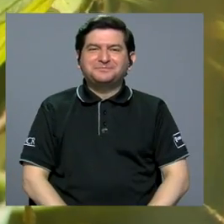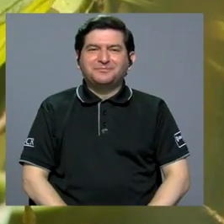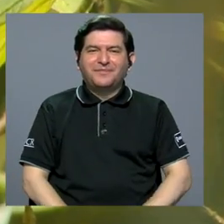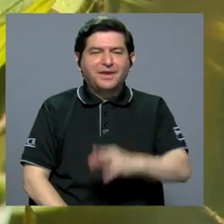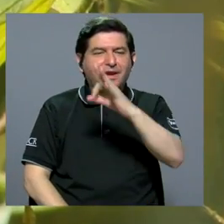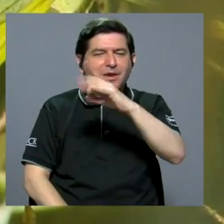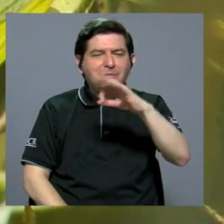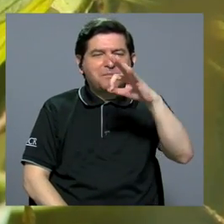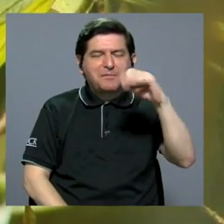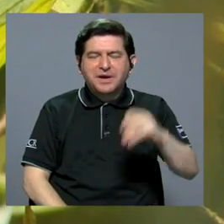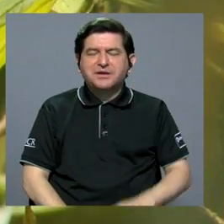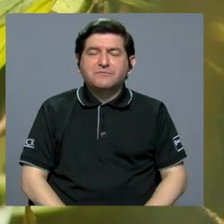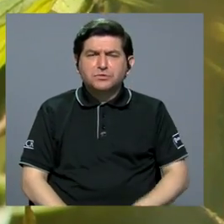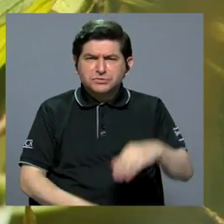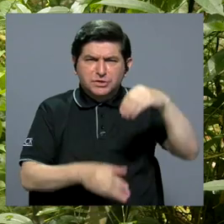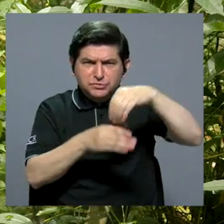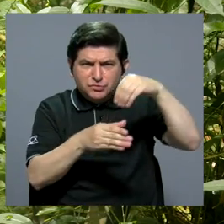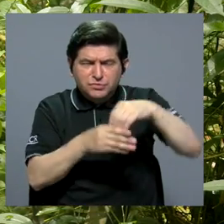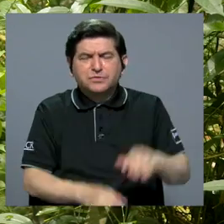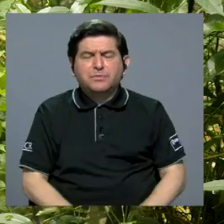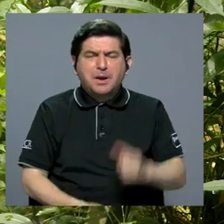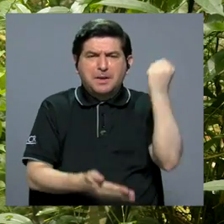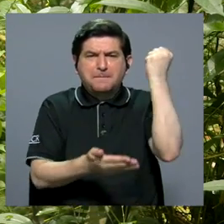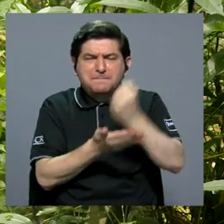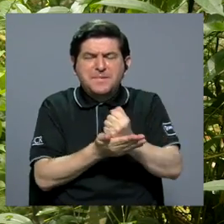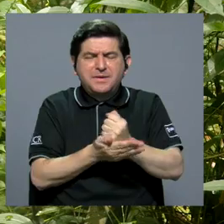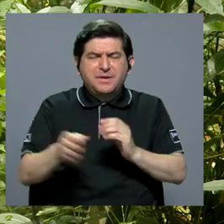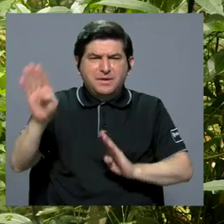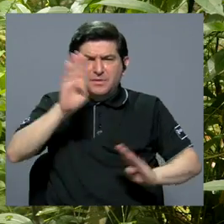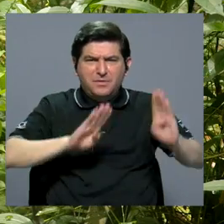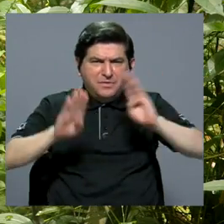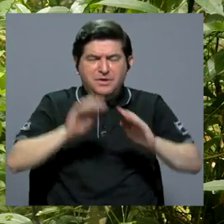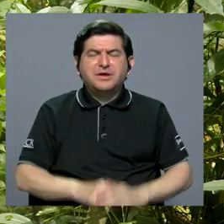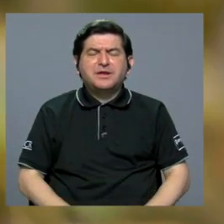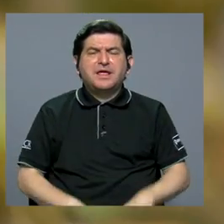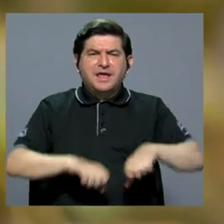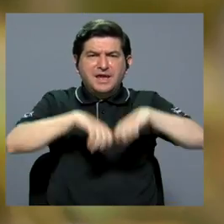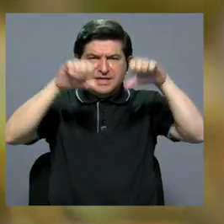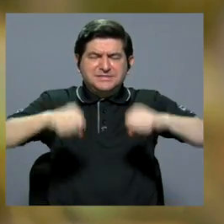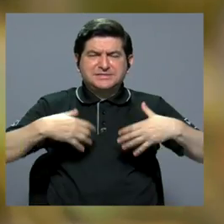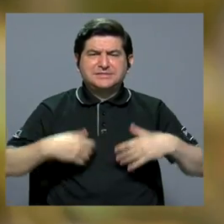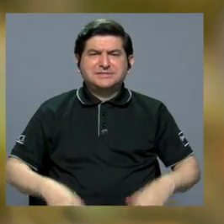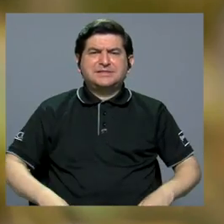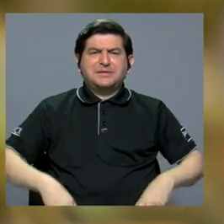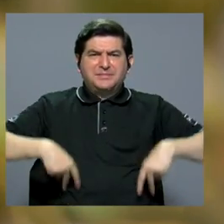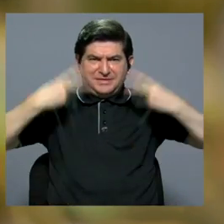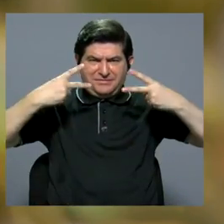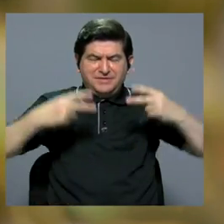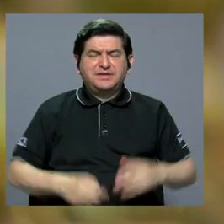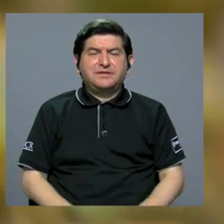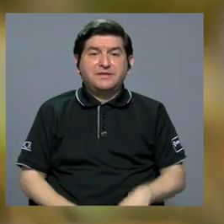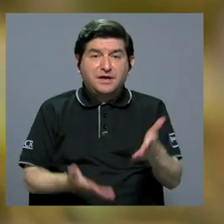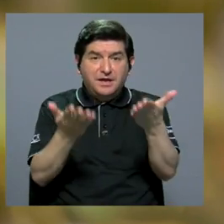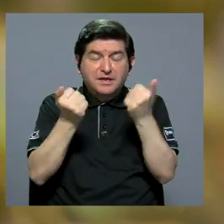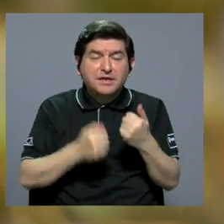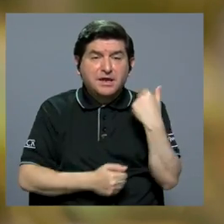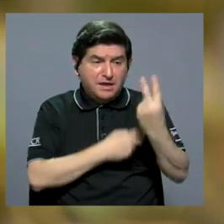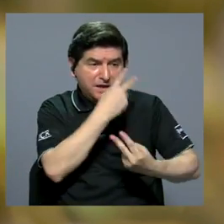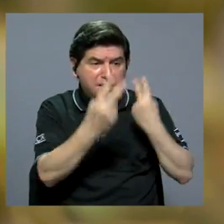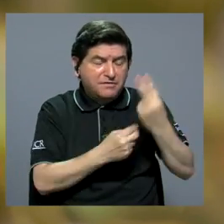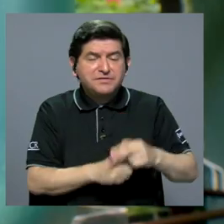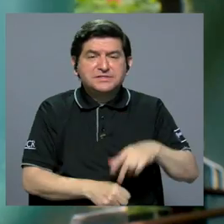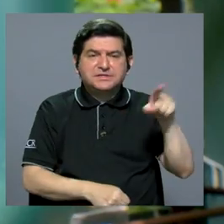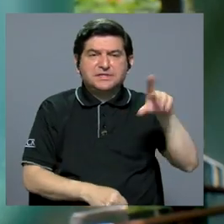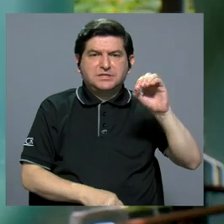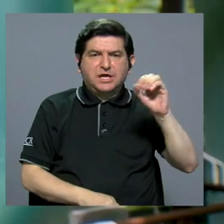Las mariposas son insectos que aportan como biomarcadores de salud de los ecosistemas. Si desea más información o agendar un recorrido